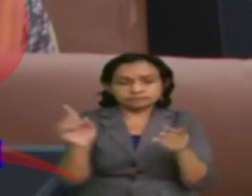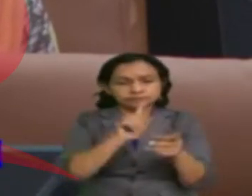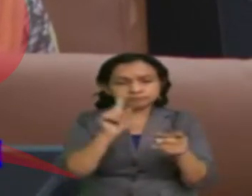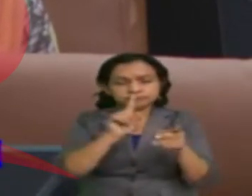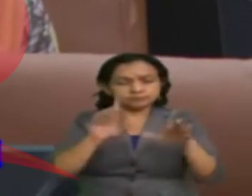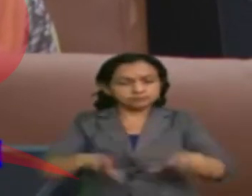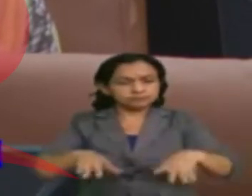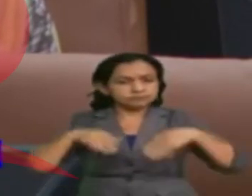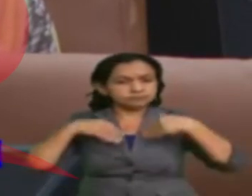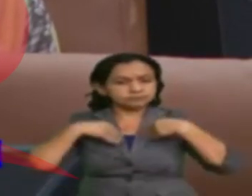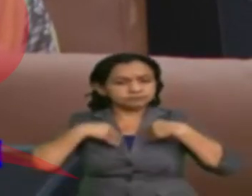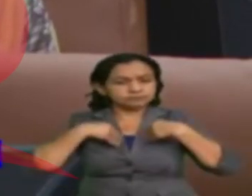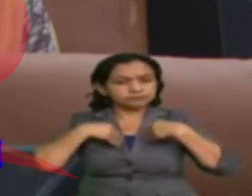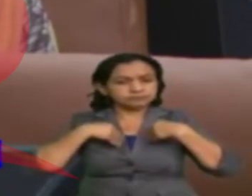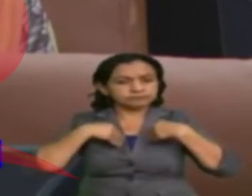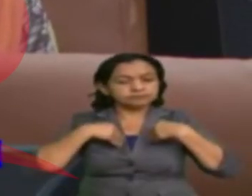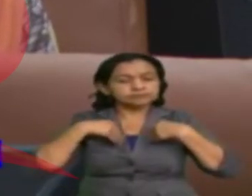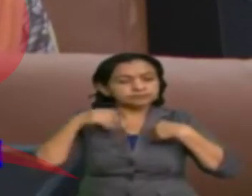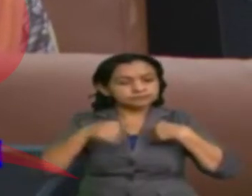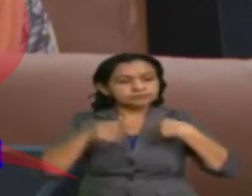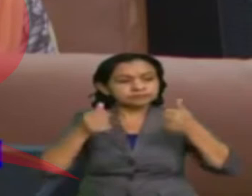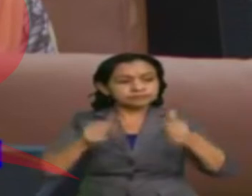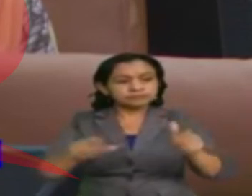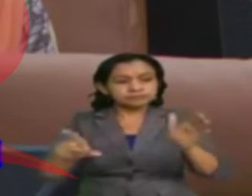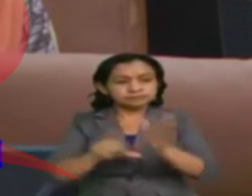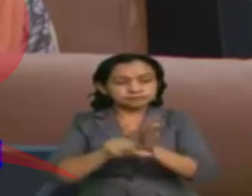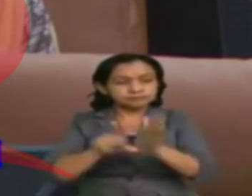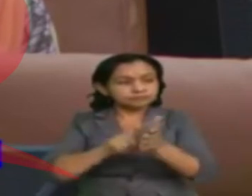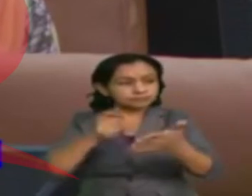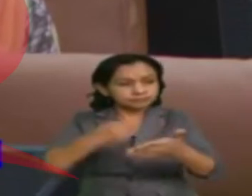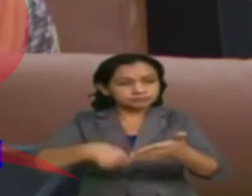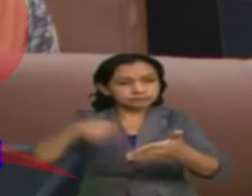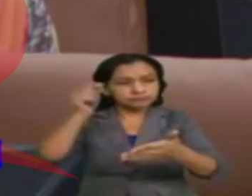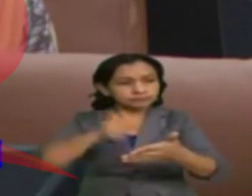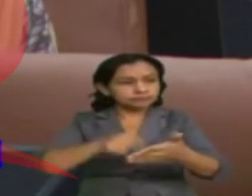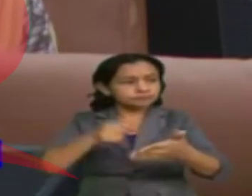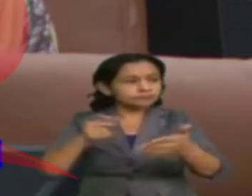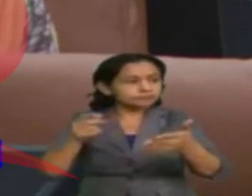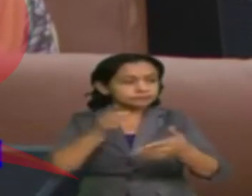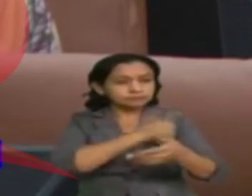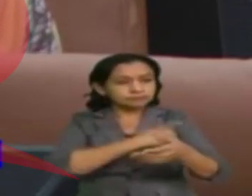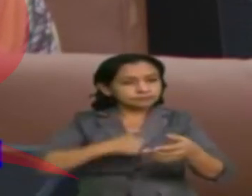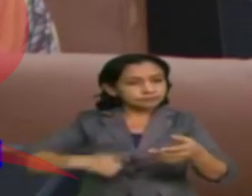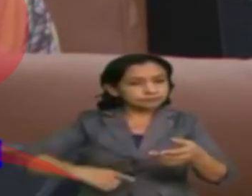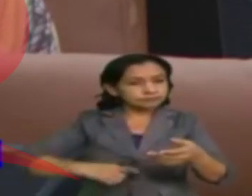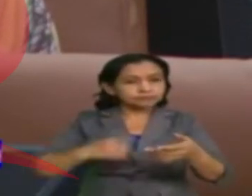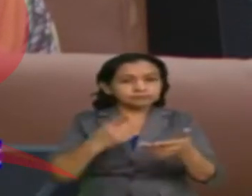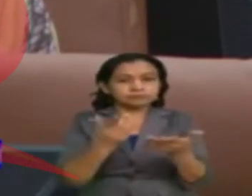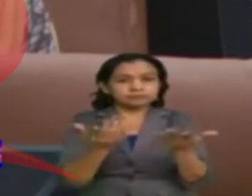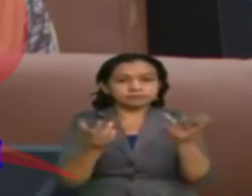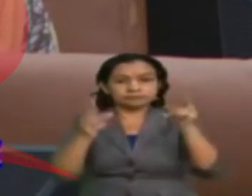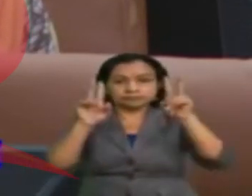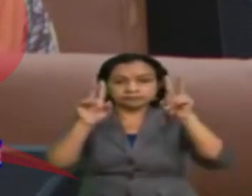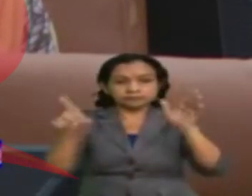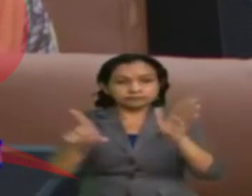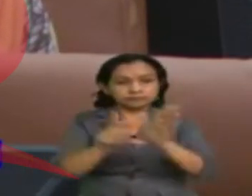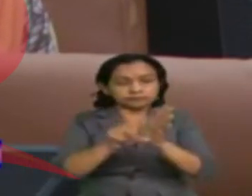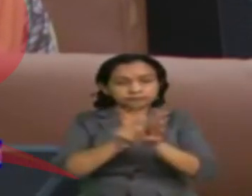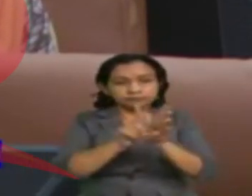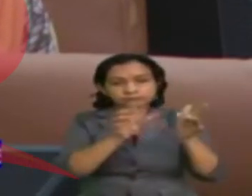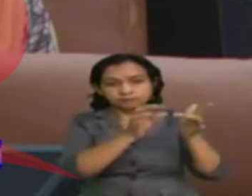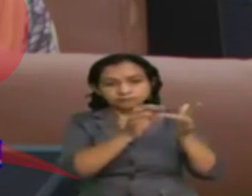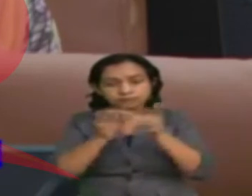oponemos en su totalidad al dictamen favorable suscrito por los diputados oficialistas en torno a la Ley